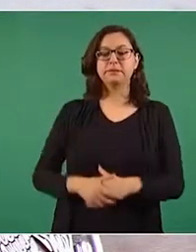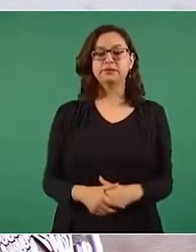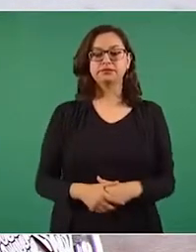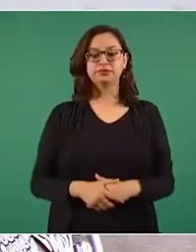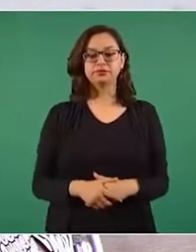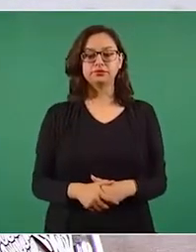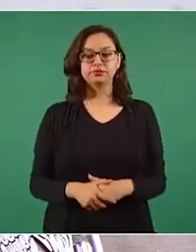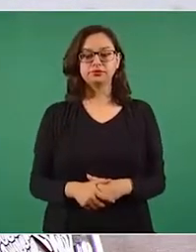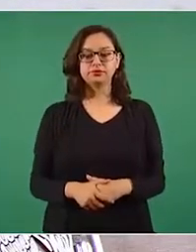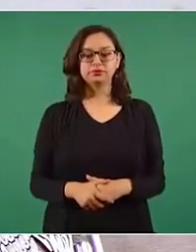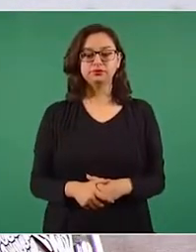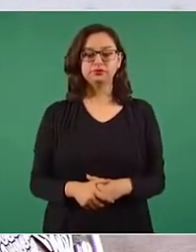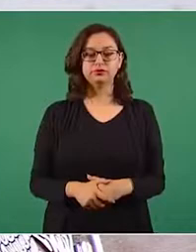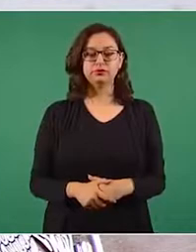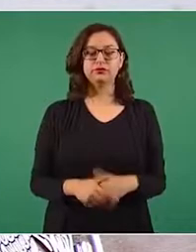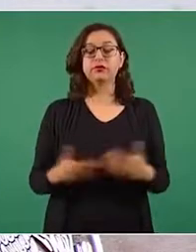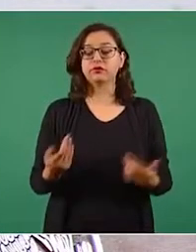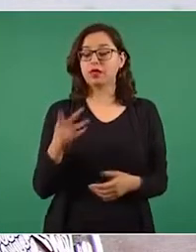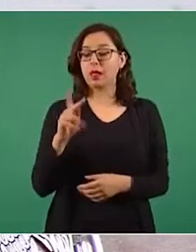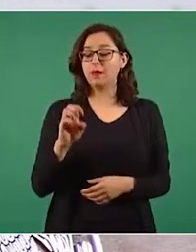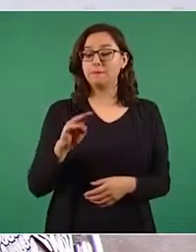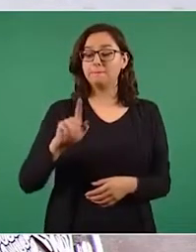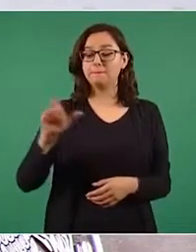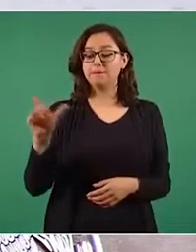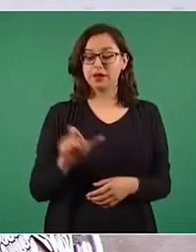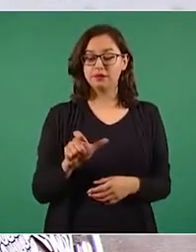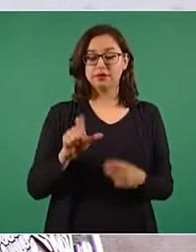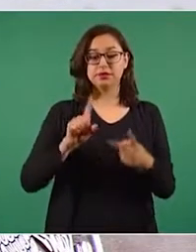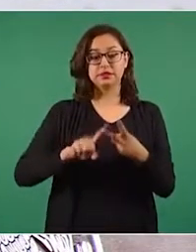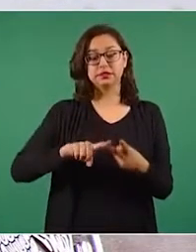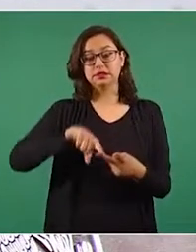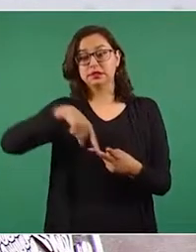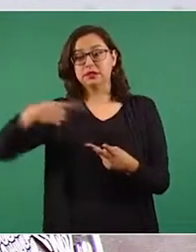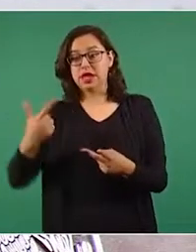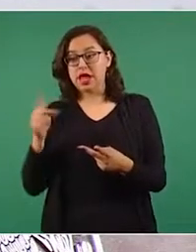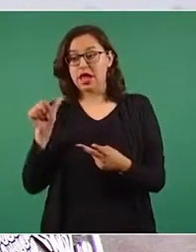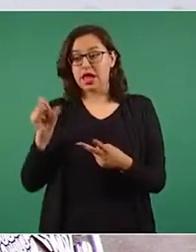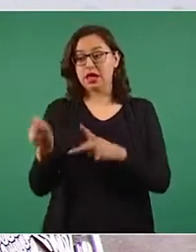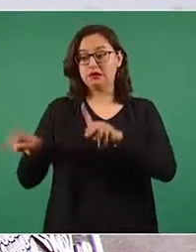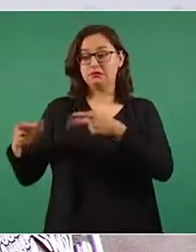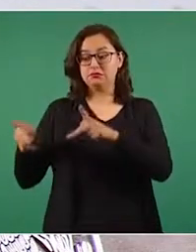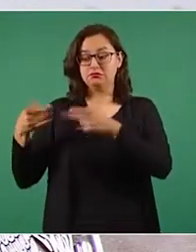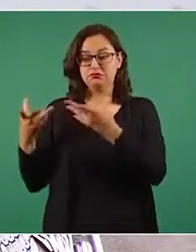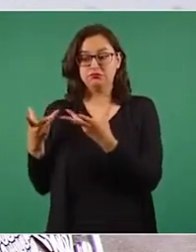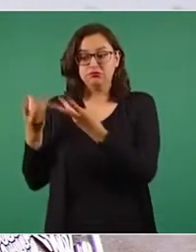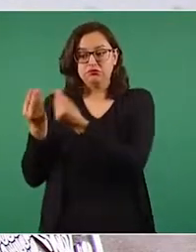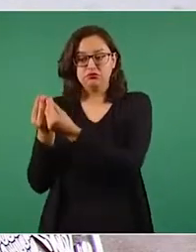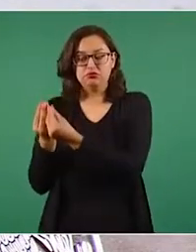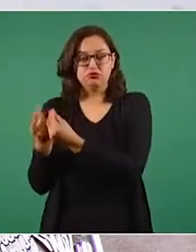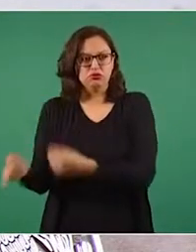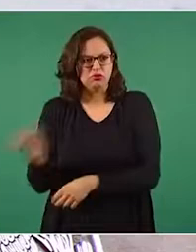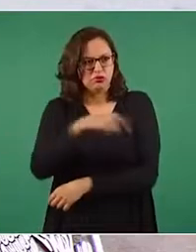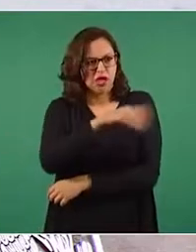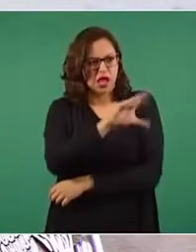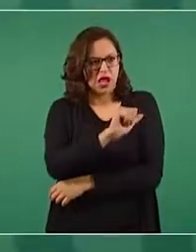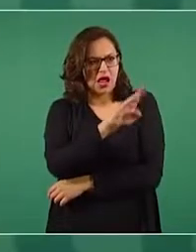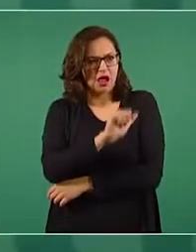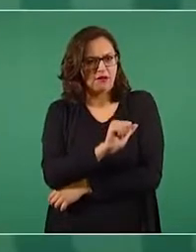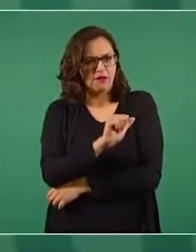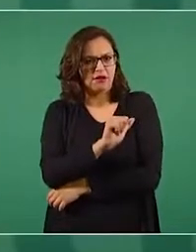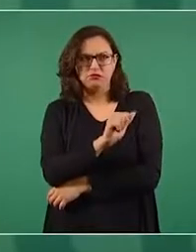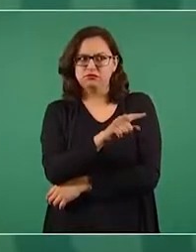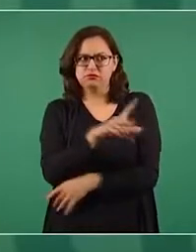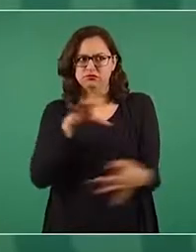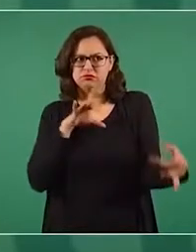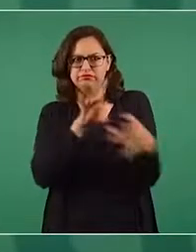Pemex y su filial MGS niegan rotundamente la relación con la empresa Cava Energy, misma que